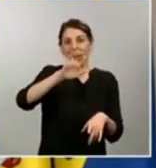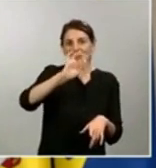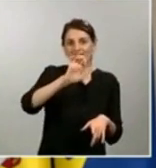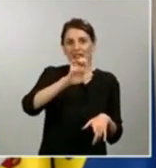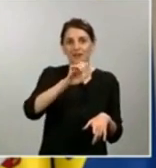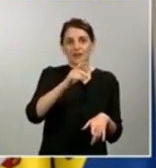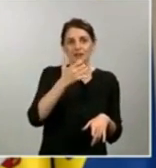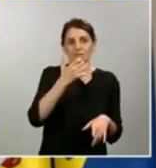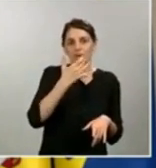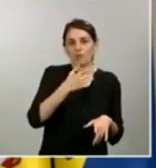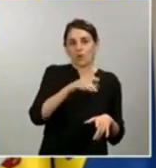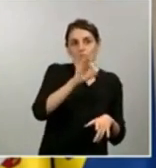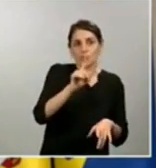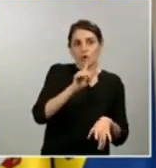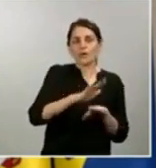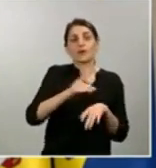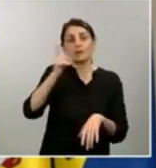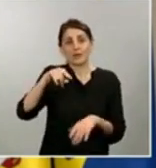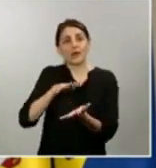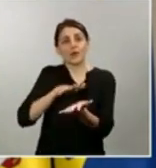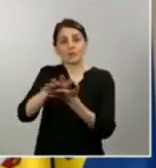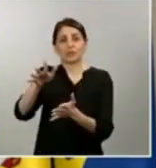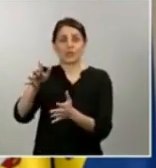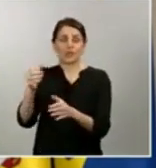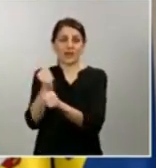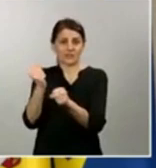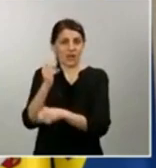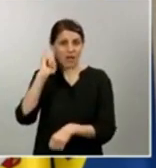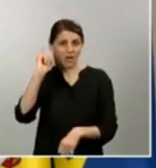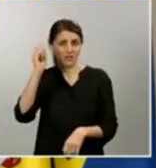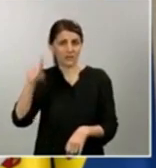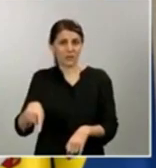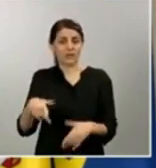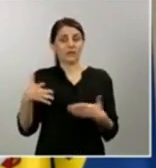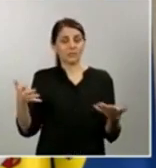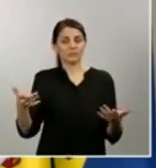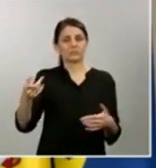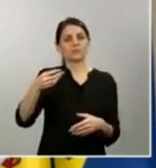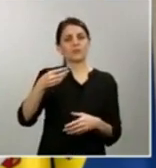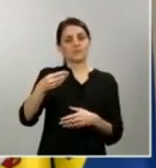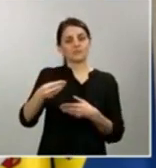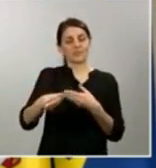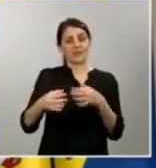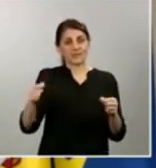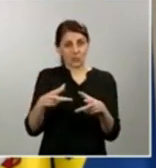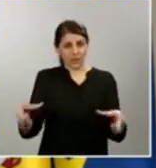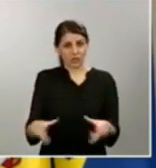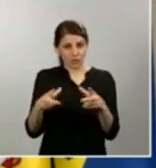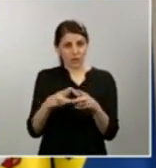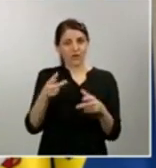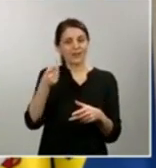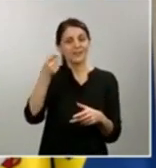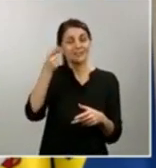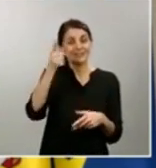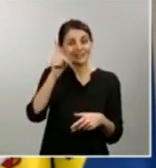Aquí, en el último decreto ley, se ha habilitado a la Seguridad Social para que pueda hacer una moratoria de estas seis meses de las cuotas